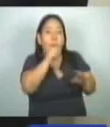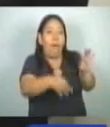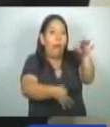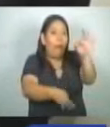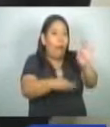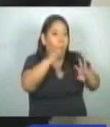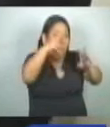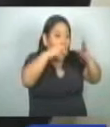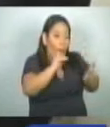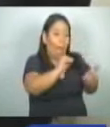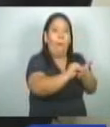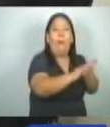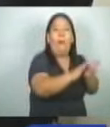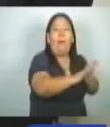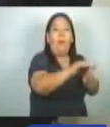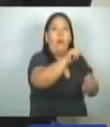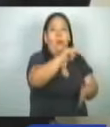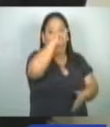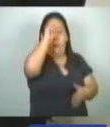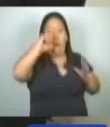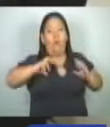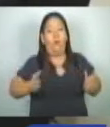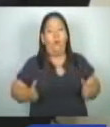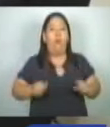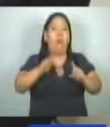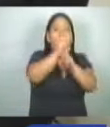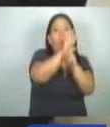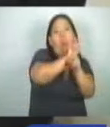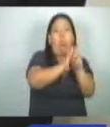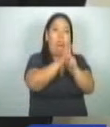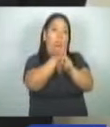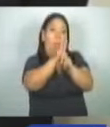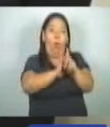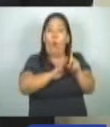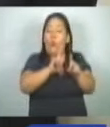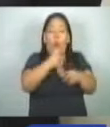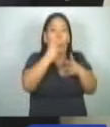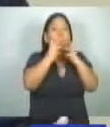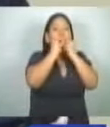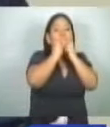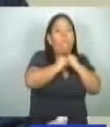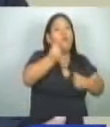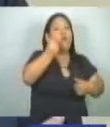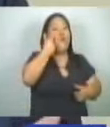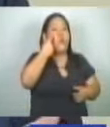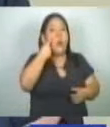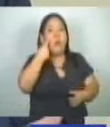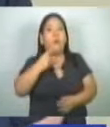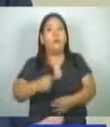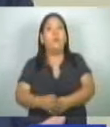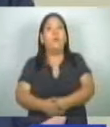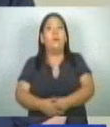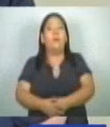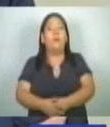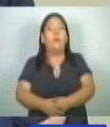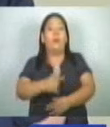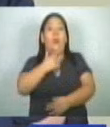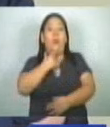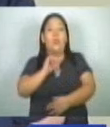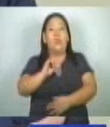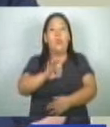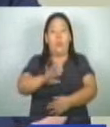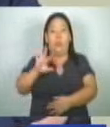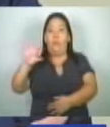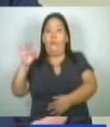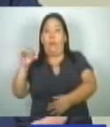secretos por empleado oficial, acoso sexual e infidelidad en la custodia de documentos o registros públicos. Según la Fiscalía General,